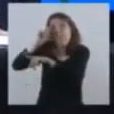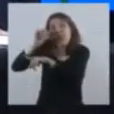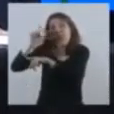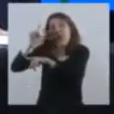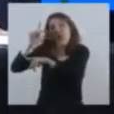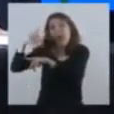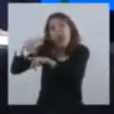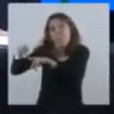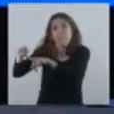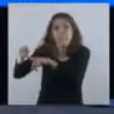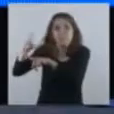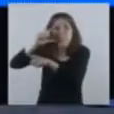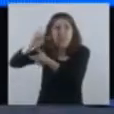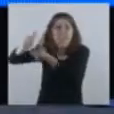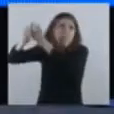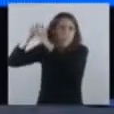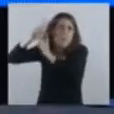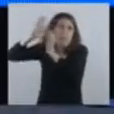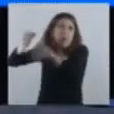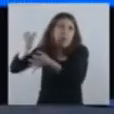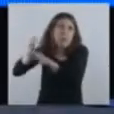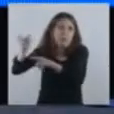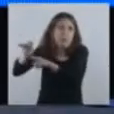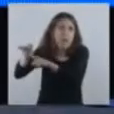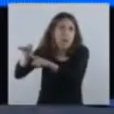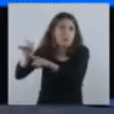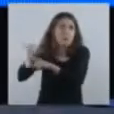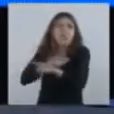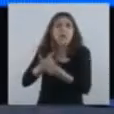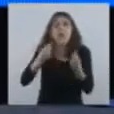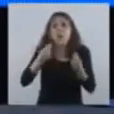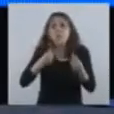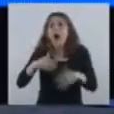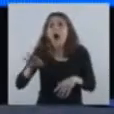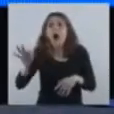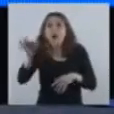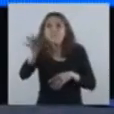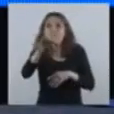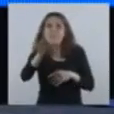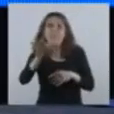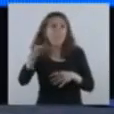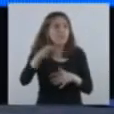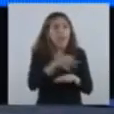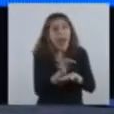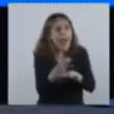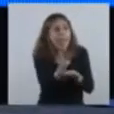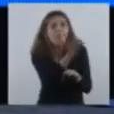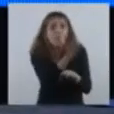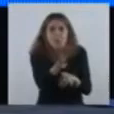la experiencia así lo indica, el virus no viene hacia nosotros, sino que nosotros vamos hacia el virus.